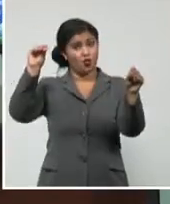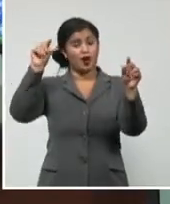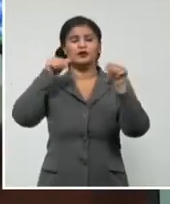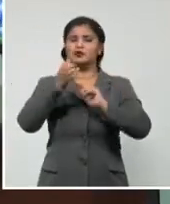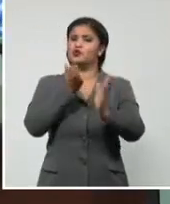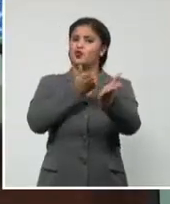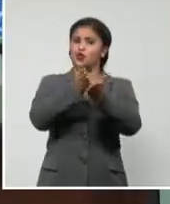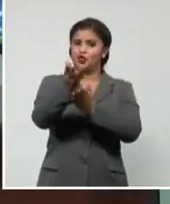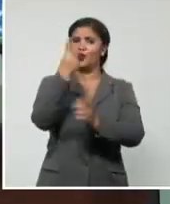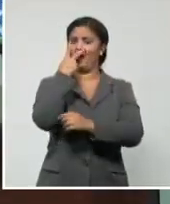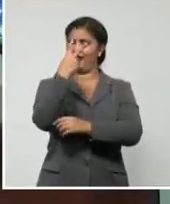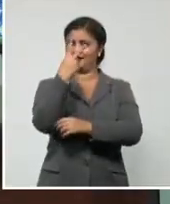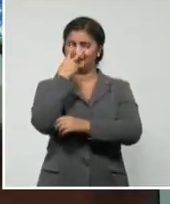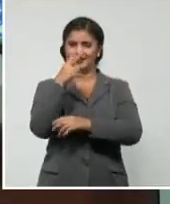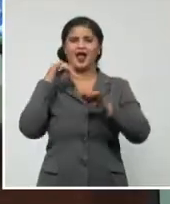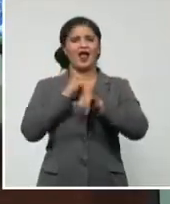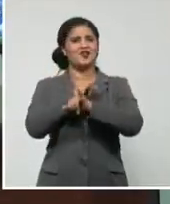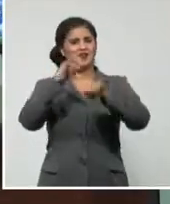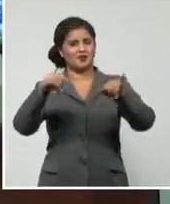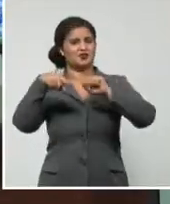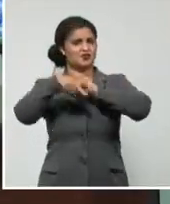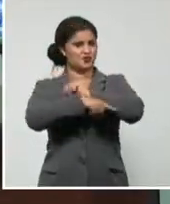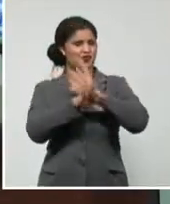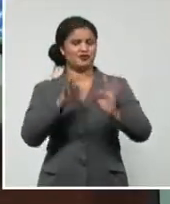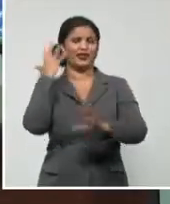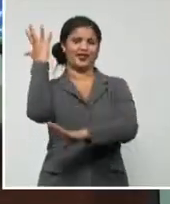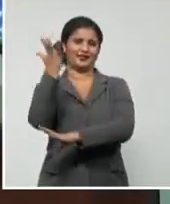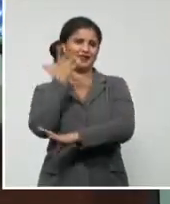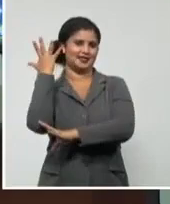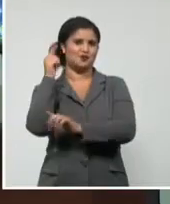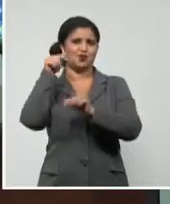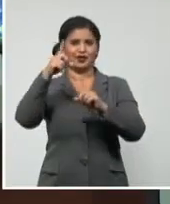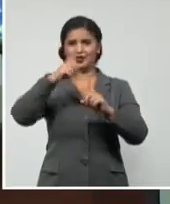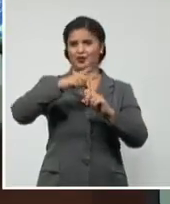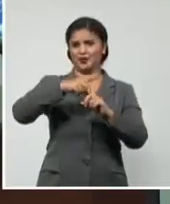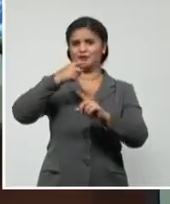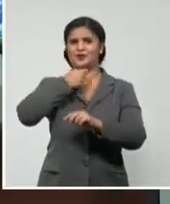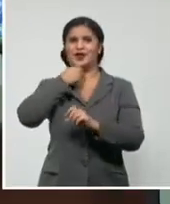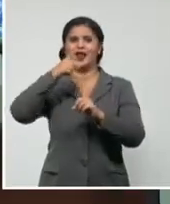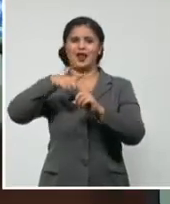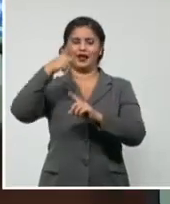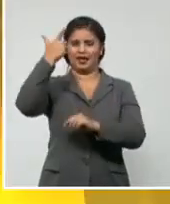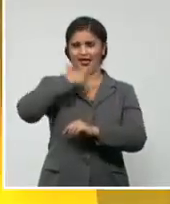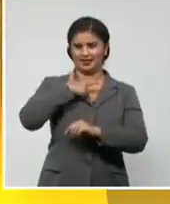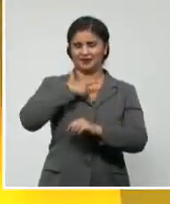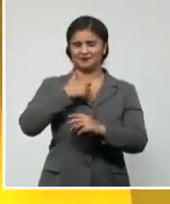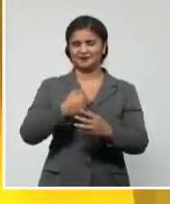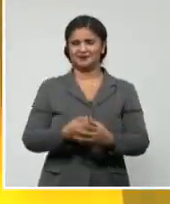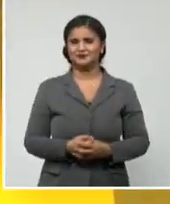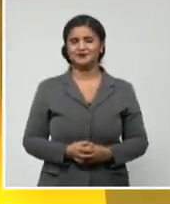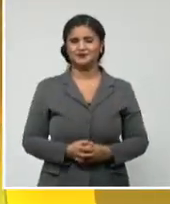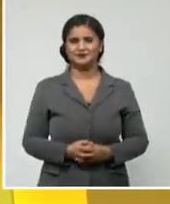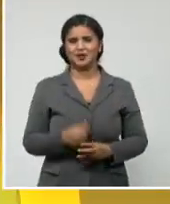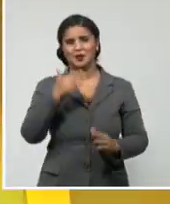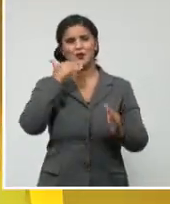continuar prestando a la futura evolución y trayectoria de la hora de presión tropical ETA. Buenas tardes.